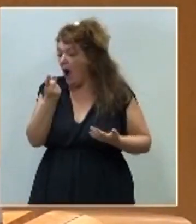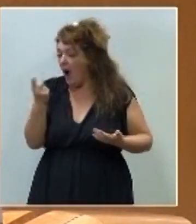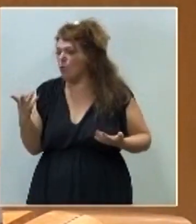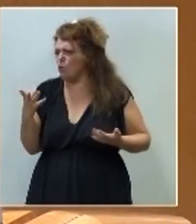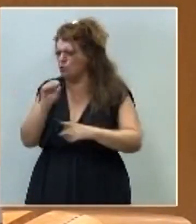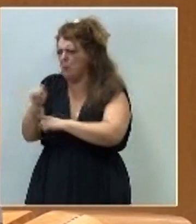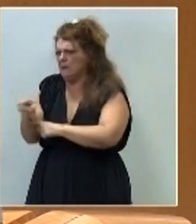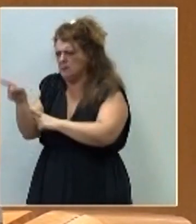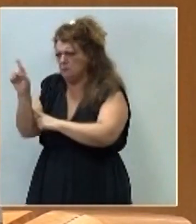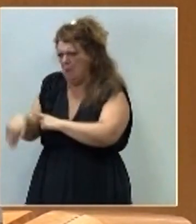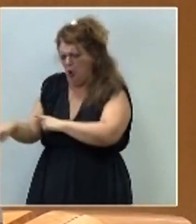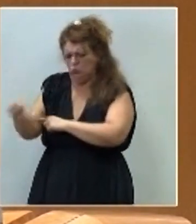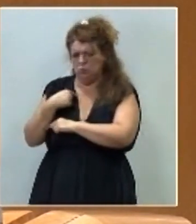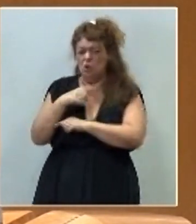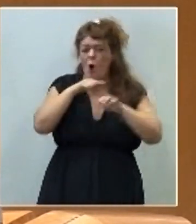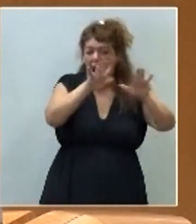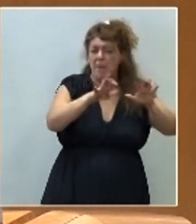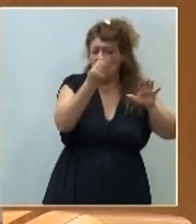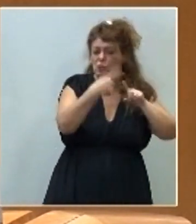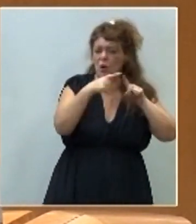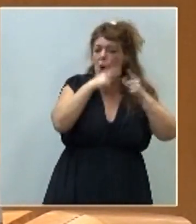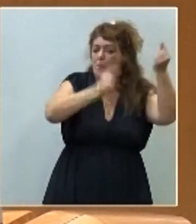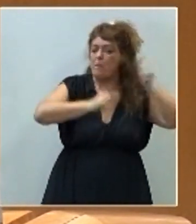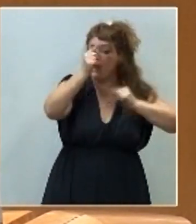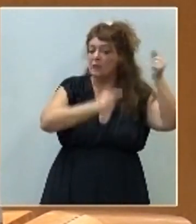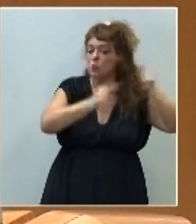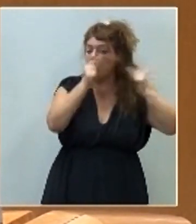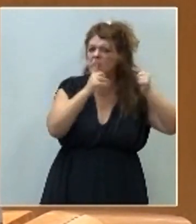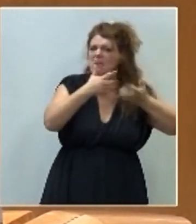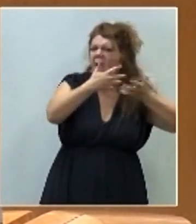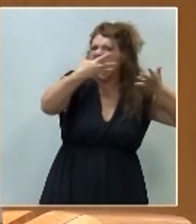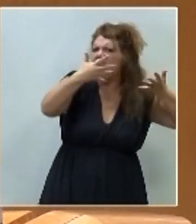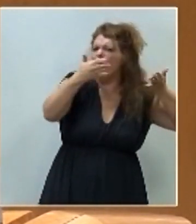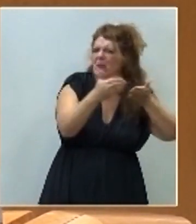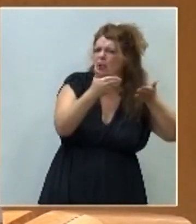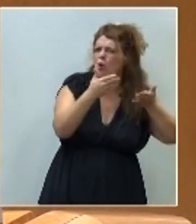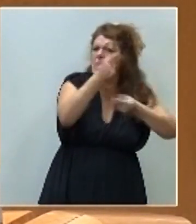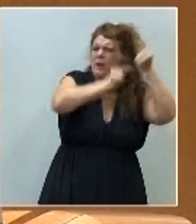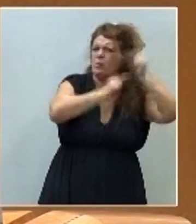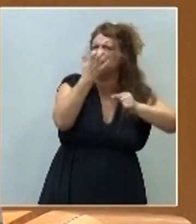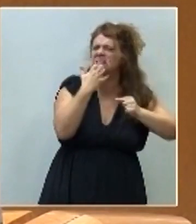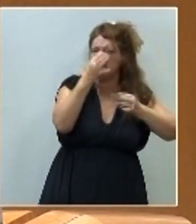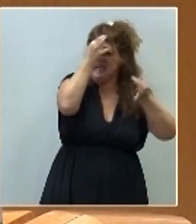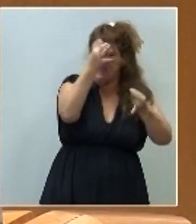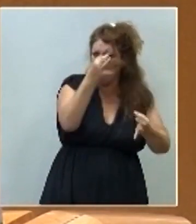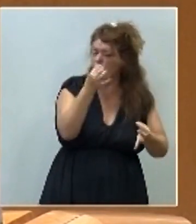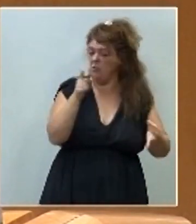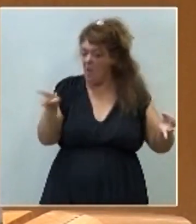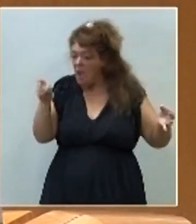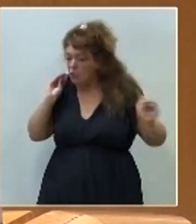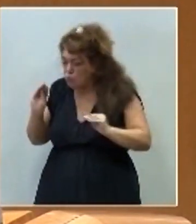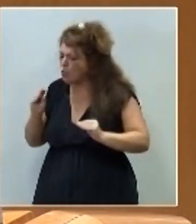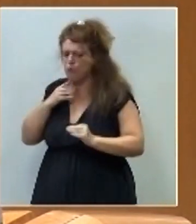que usted. Y he podido aprender algo. Un presupuesto no es bueno por lo grande o pequeño que sea. Es bueno si es riguroso, y este no lo es.